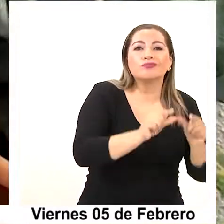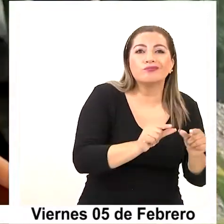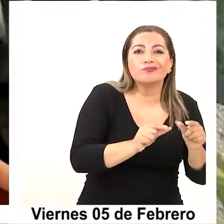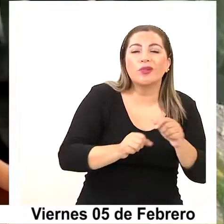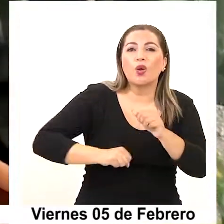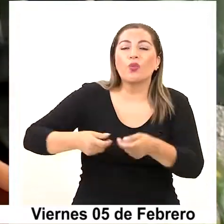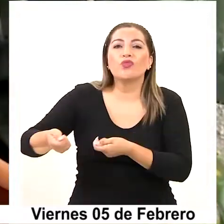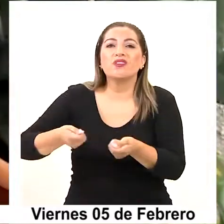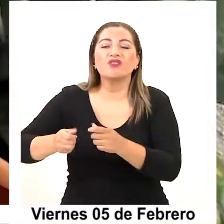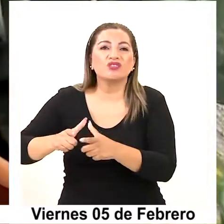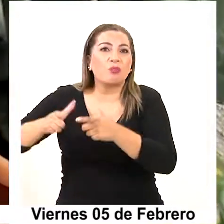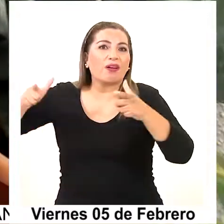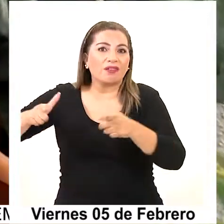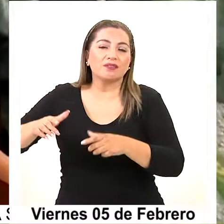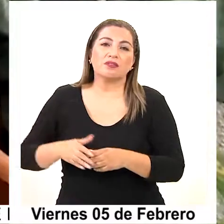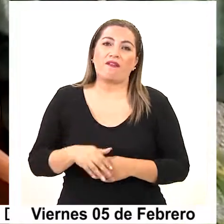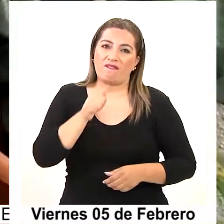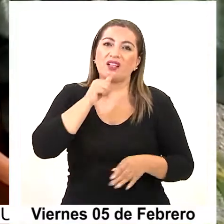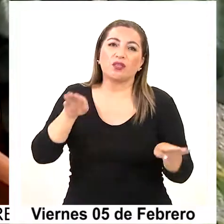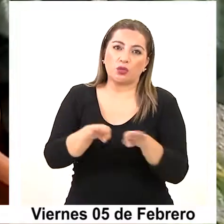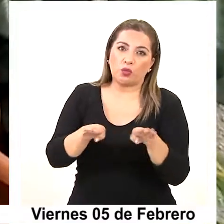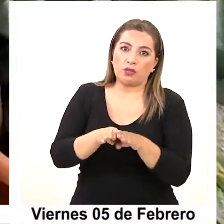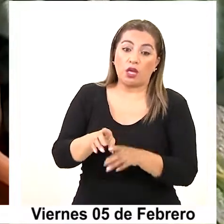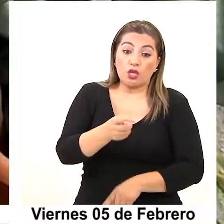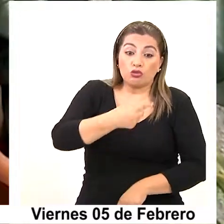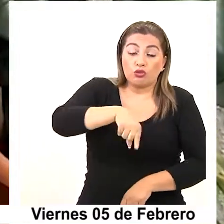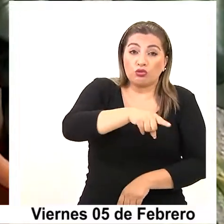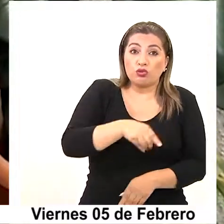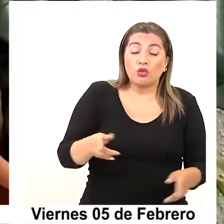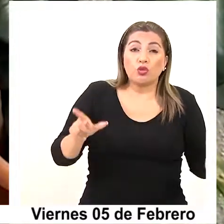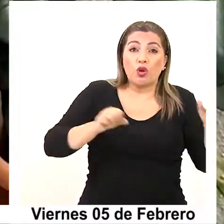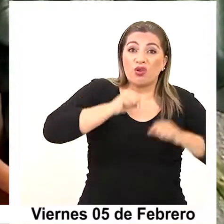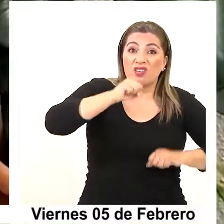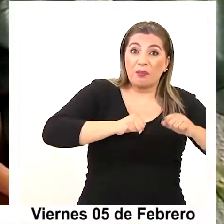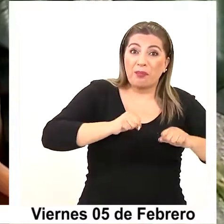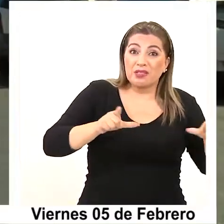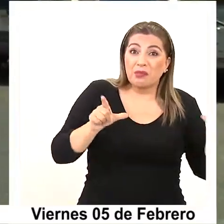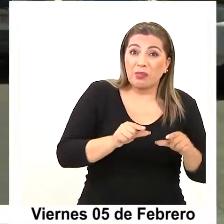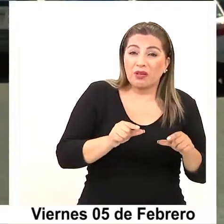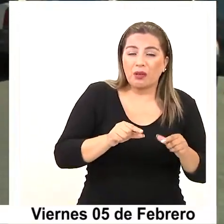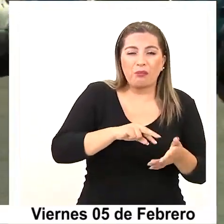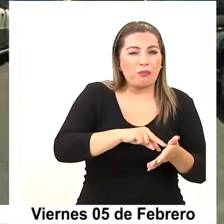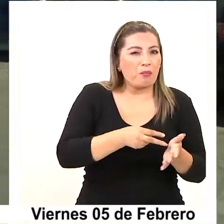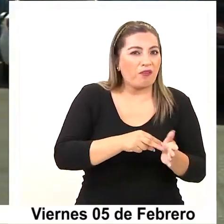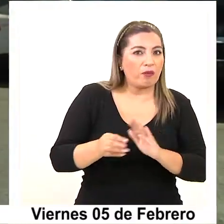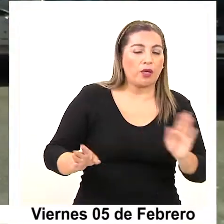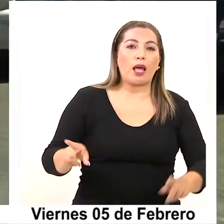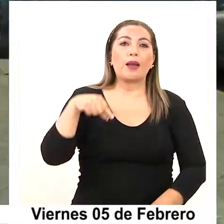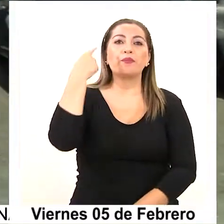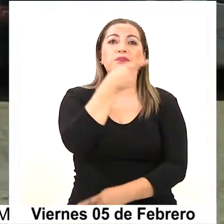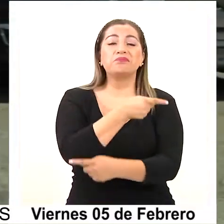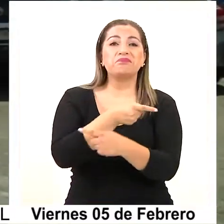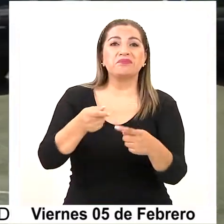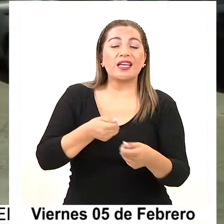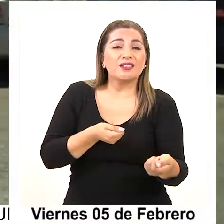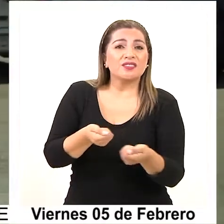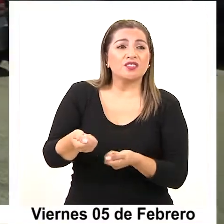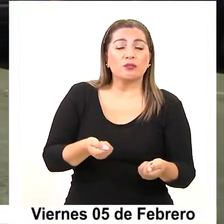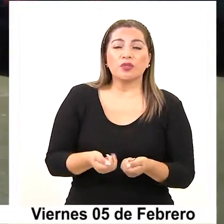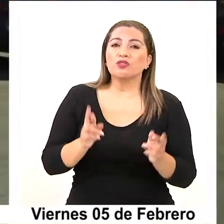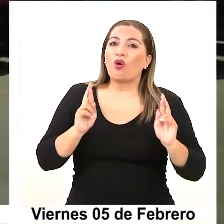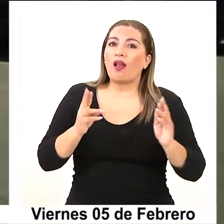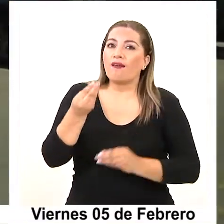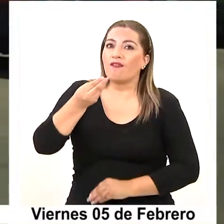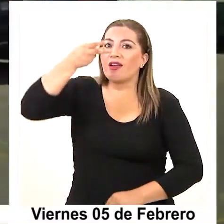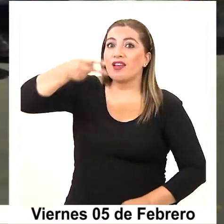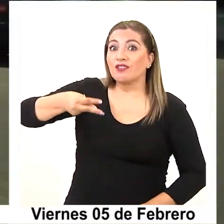pymes y al final nosotros, los pequeños, seguimos muy perjudicados. Para la próxima semana el comercio espera tener buenas